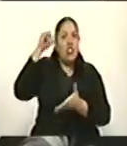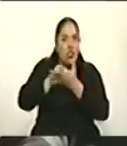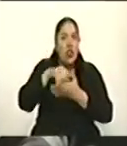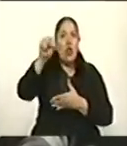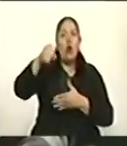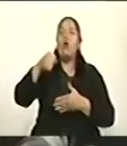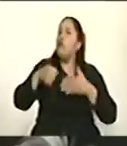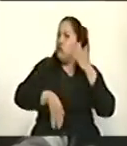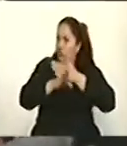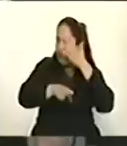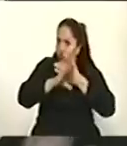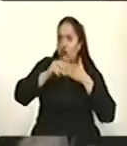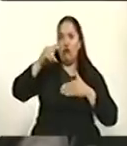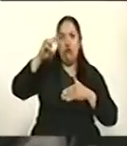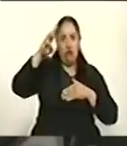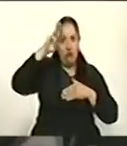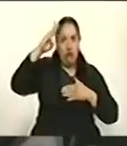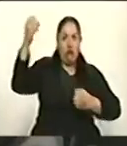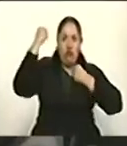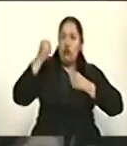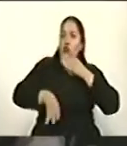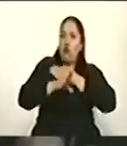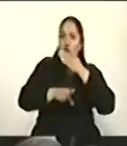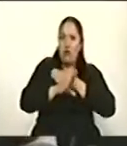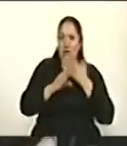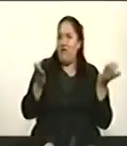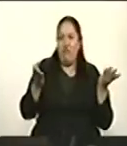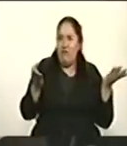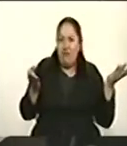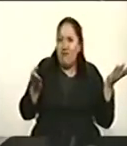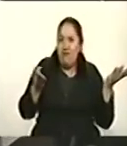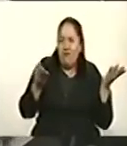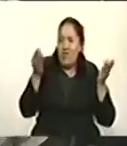en el servicio militar, montándonos semejantes micos. Gracias, señor presidente.